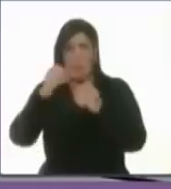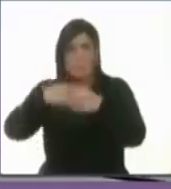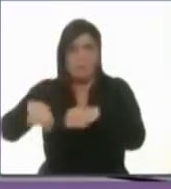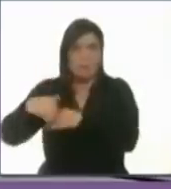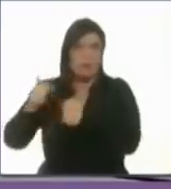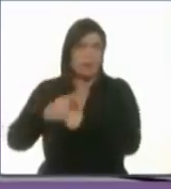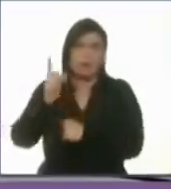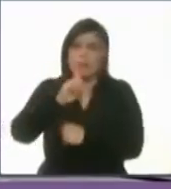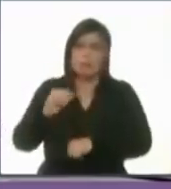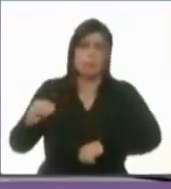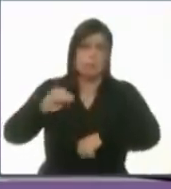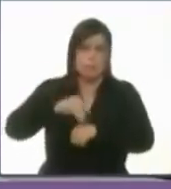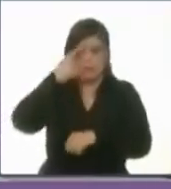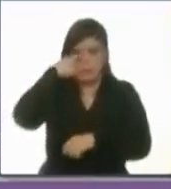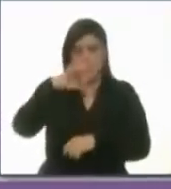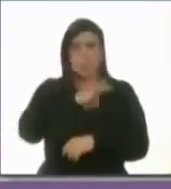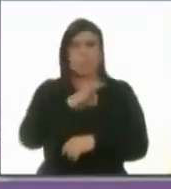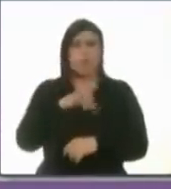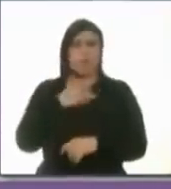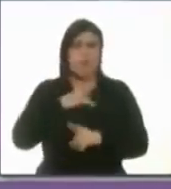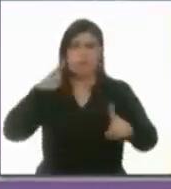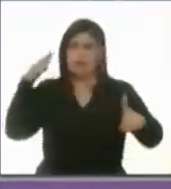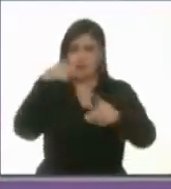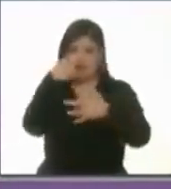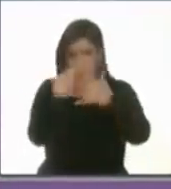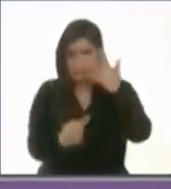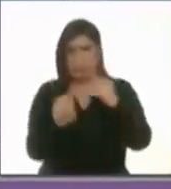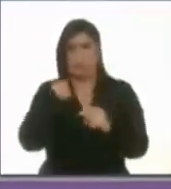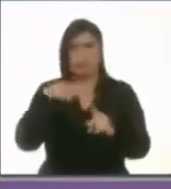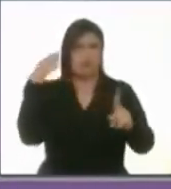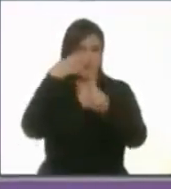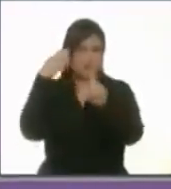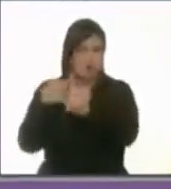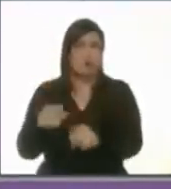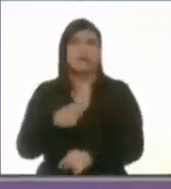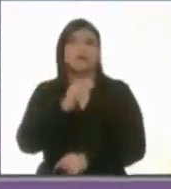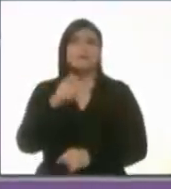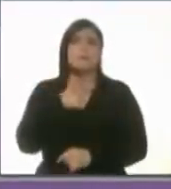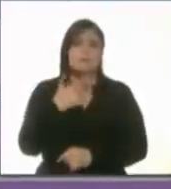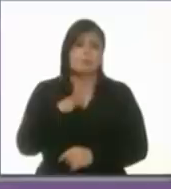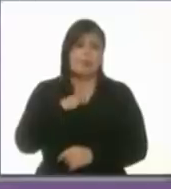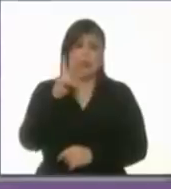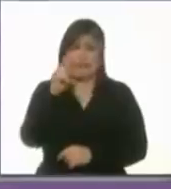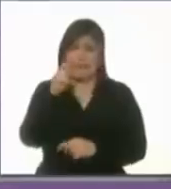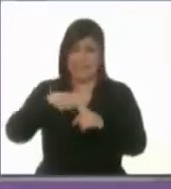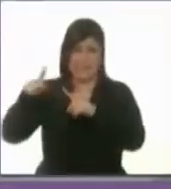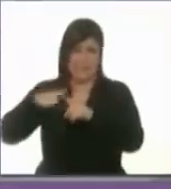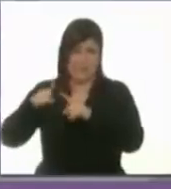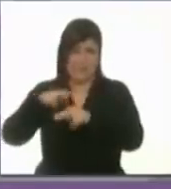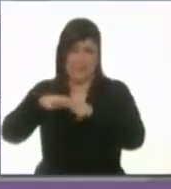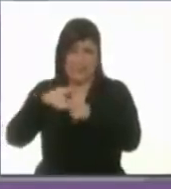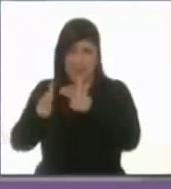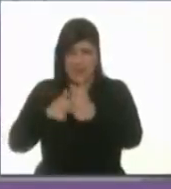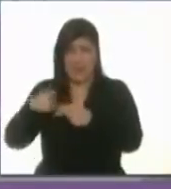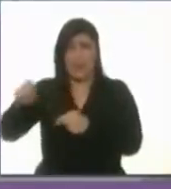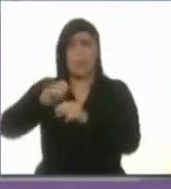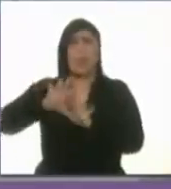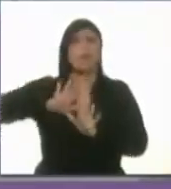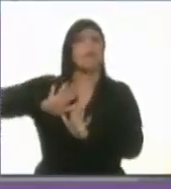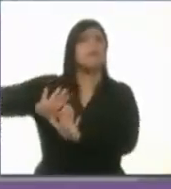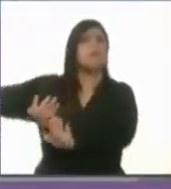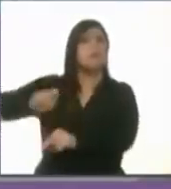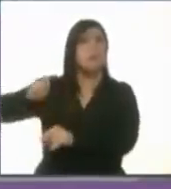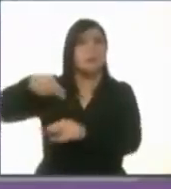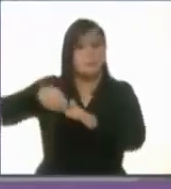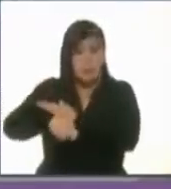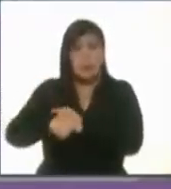poder aplicar a mis principales objetivos sacaré 70 trenes que están arrombados del metro para que podamos tener